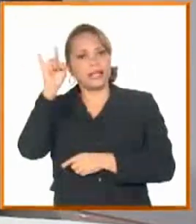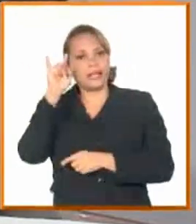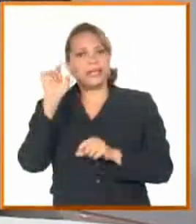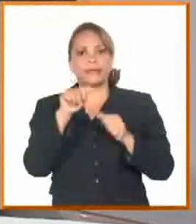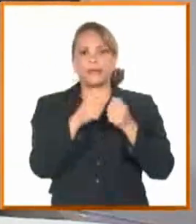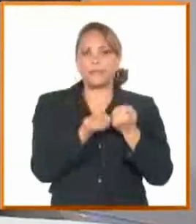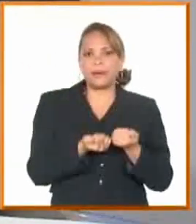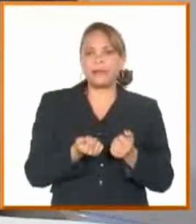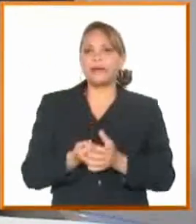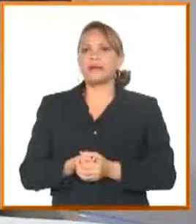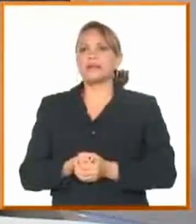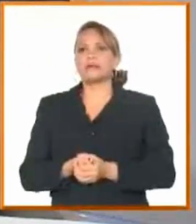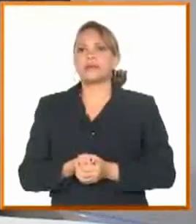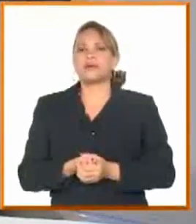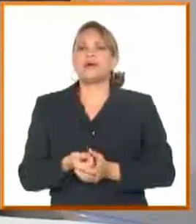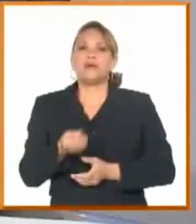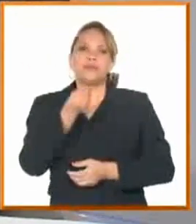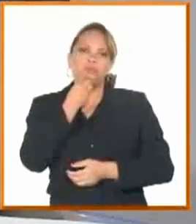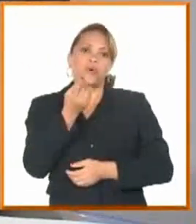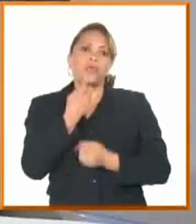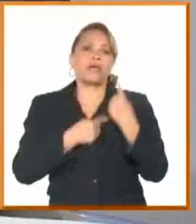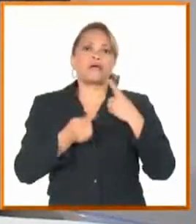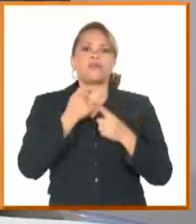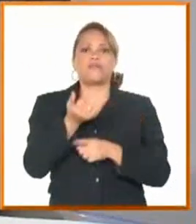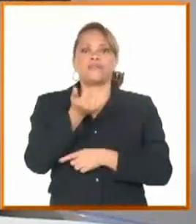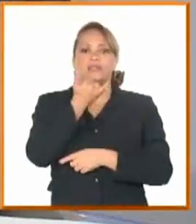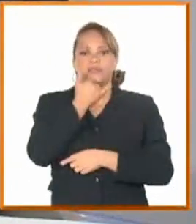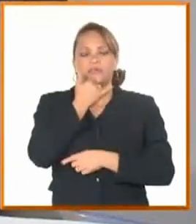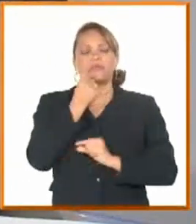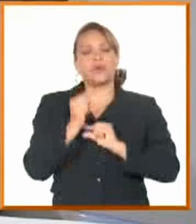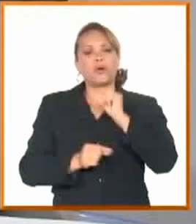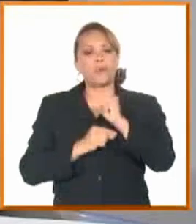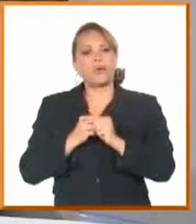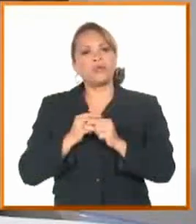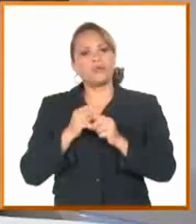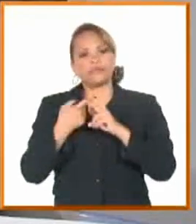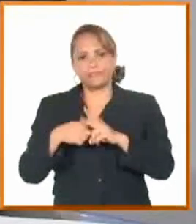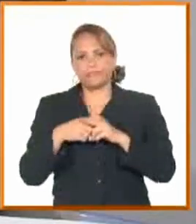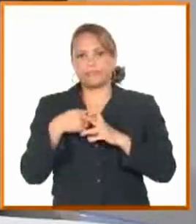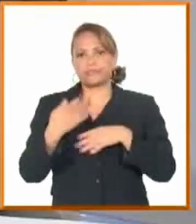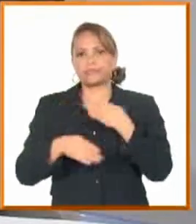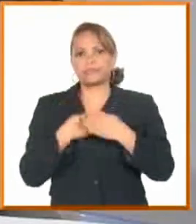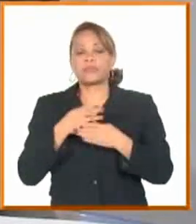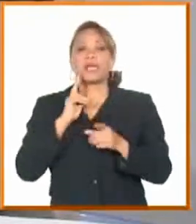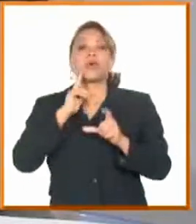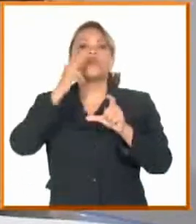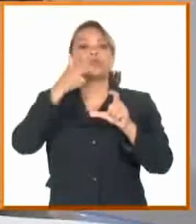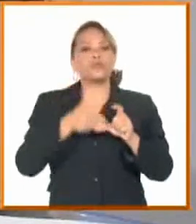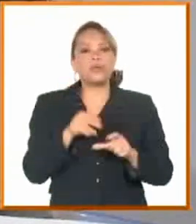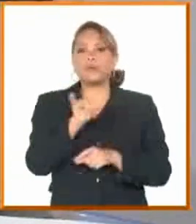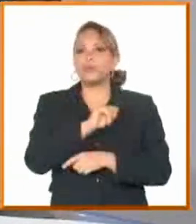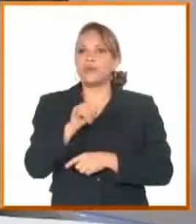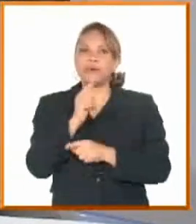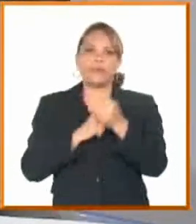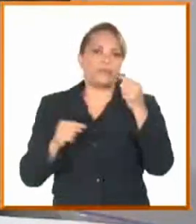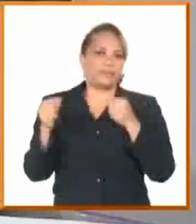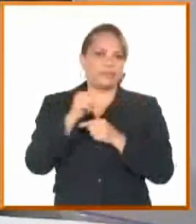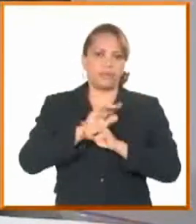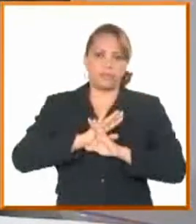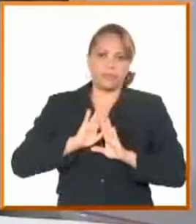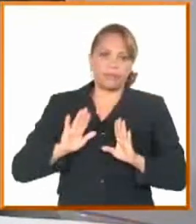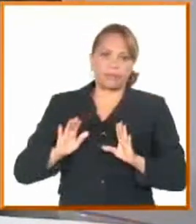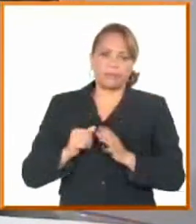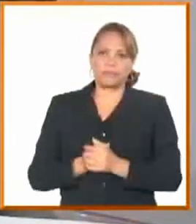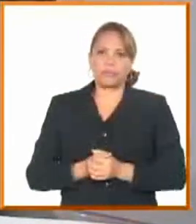en algunos territorios, pero eso lo hemos venido manteniendo. Y bueno, el combustible que eso lleva también está priorizado. Claro,